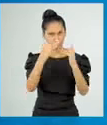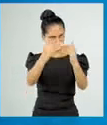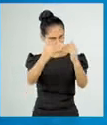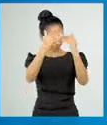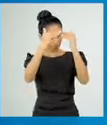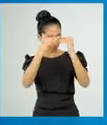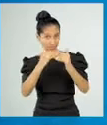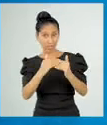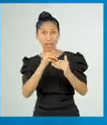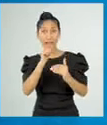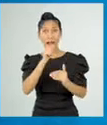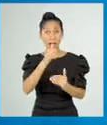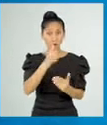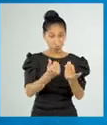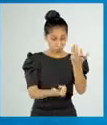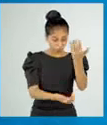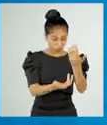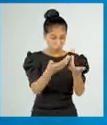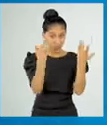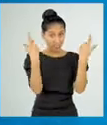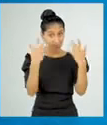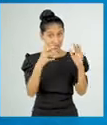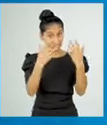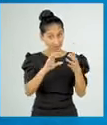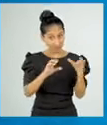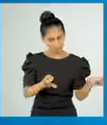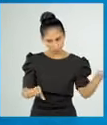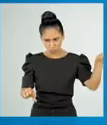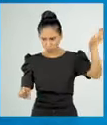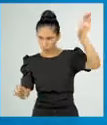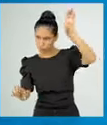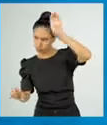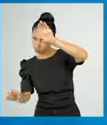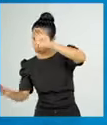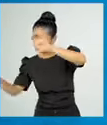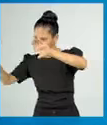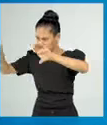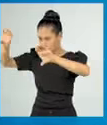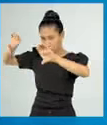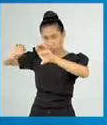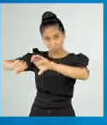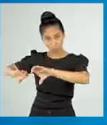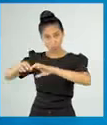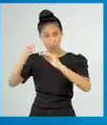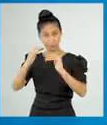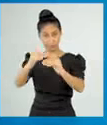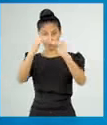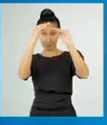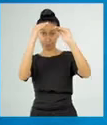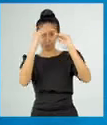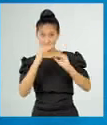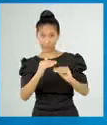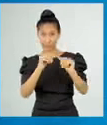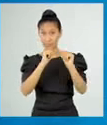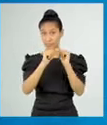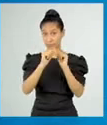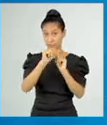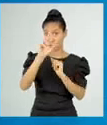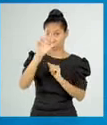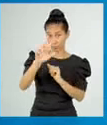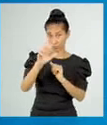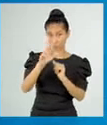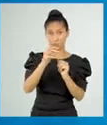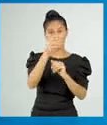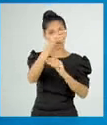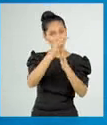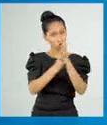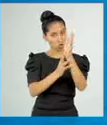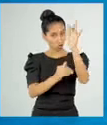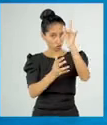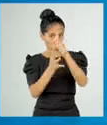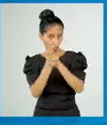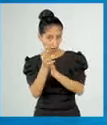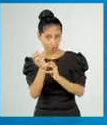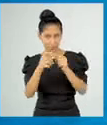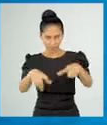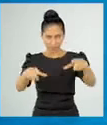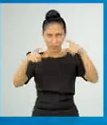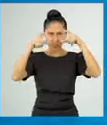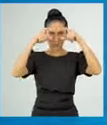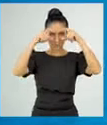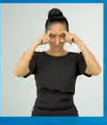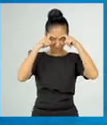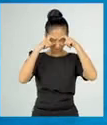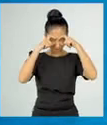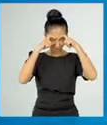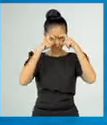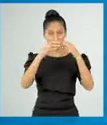caliente en una de las cubetas. Paso tres. Colocarse los guantes de goma o látex y los lentes protectores.